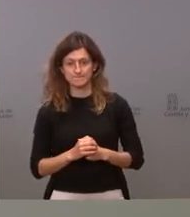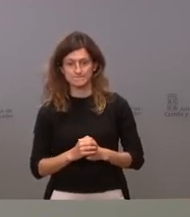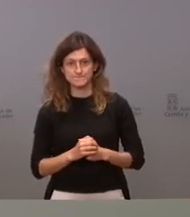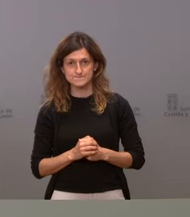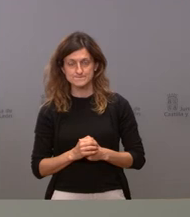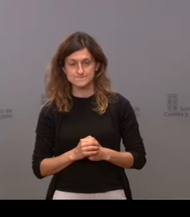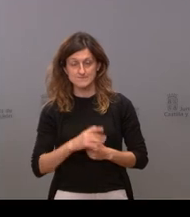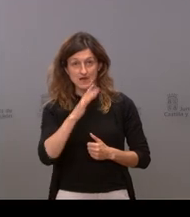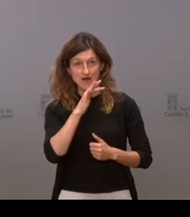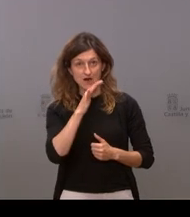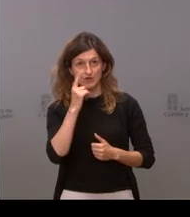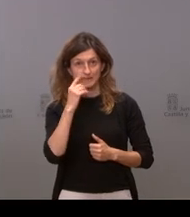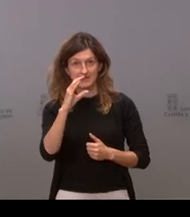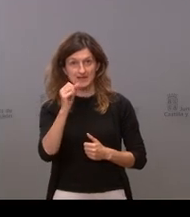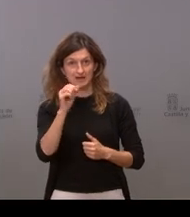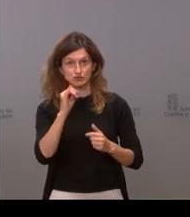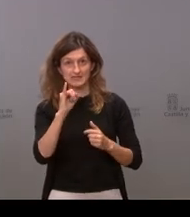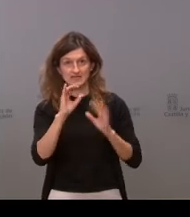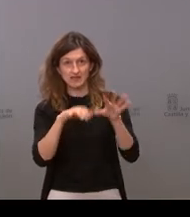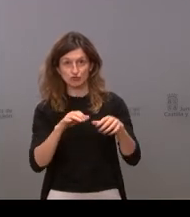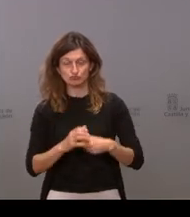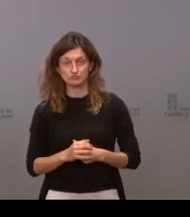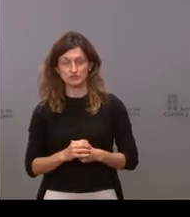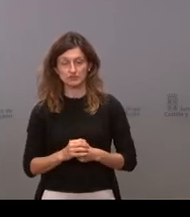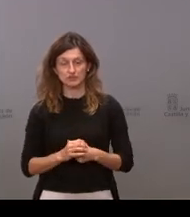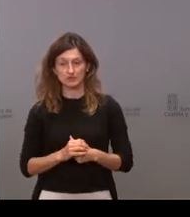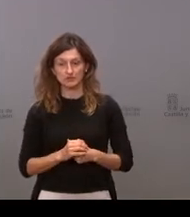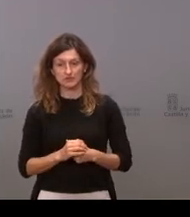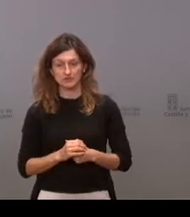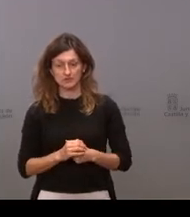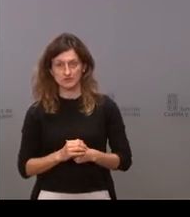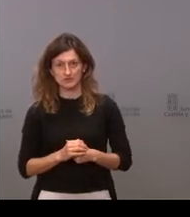intentamos ahora con Carlos Domínguez de ILEON JAS